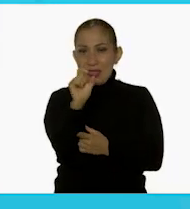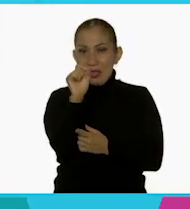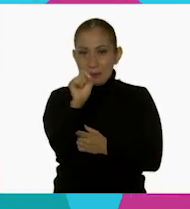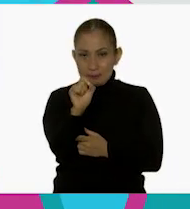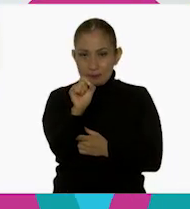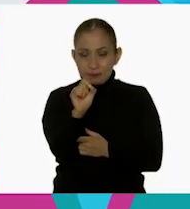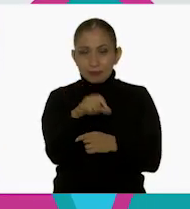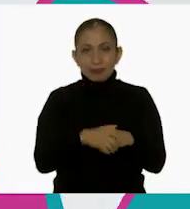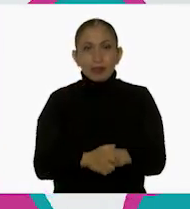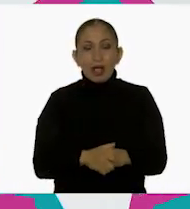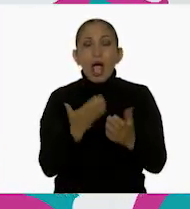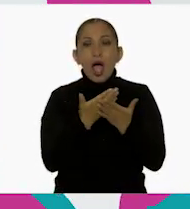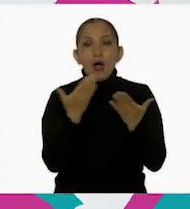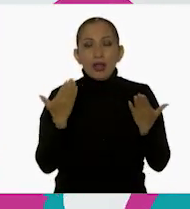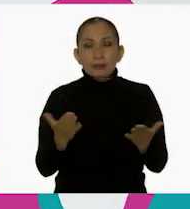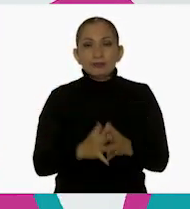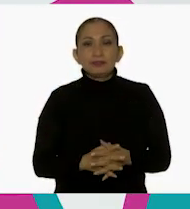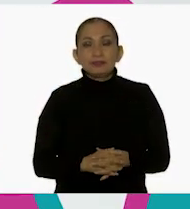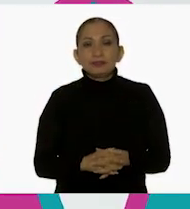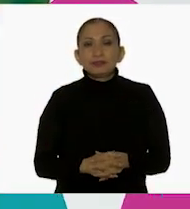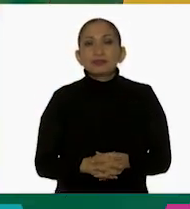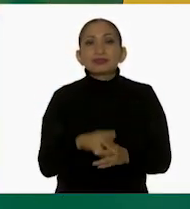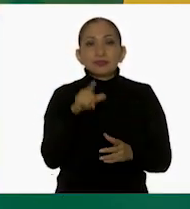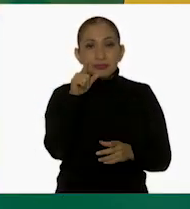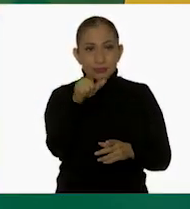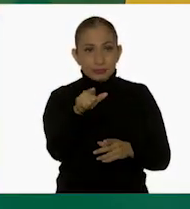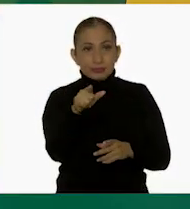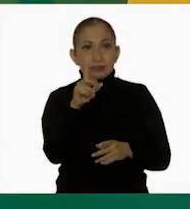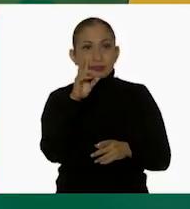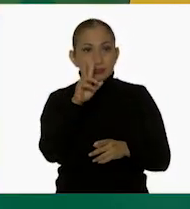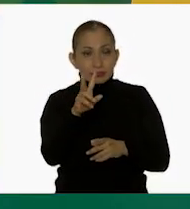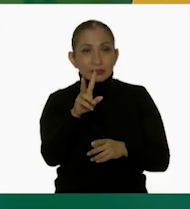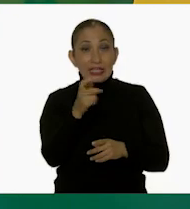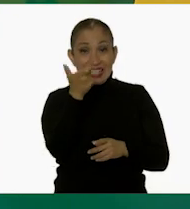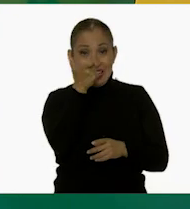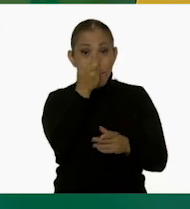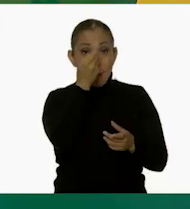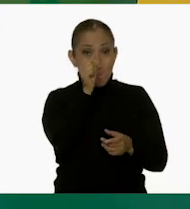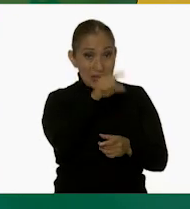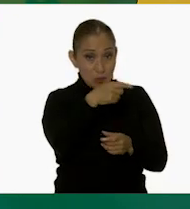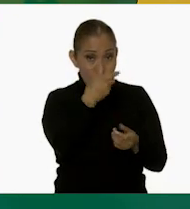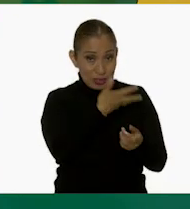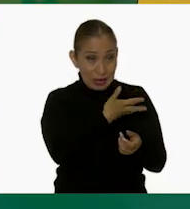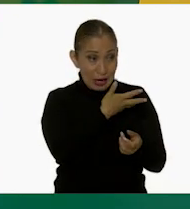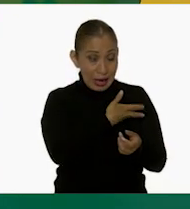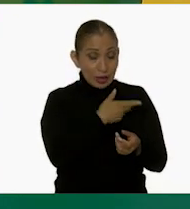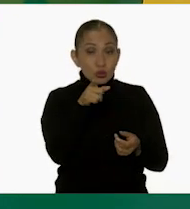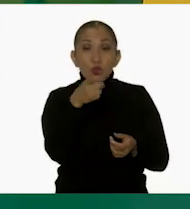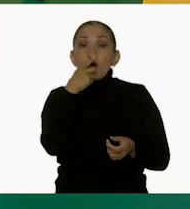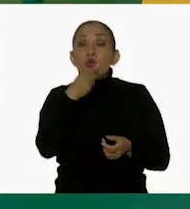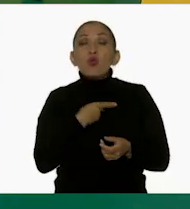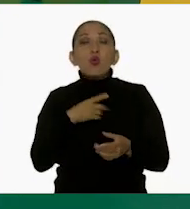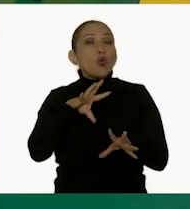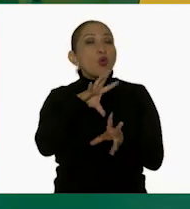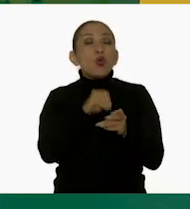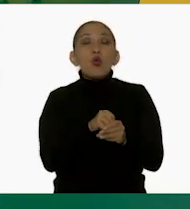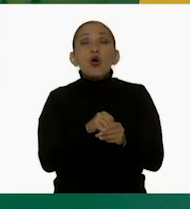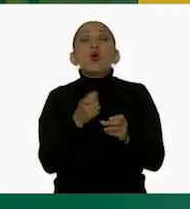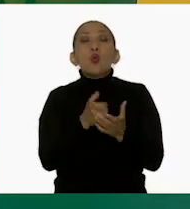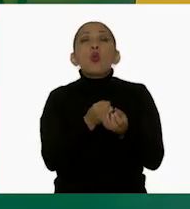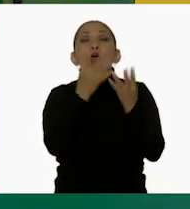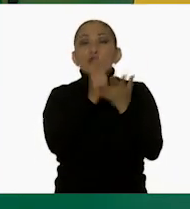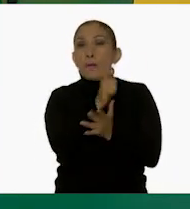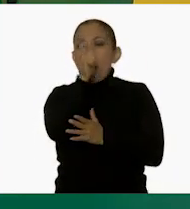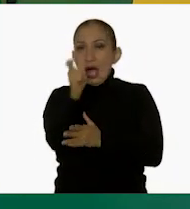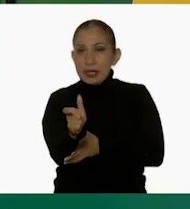bien, 120. Ahora, te vas a apoyar con el dinero que yo te di para que me digas en total cuánto se tiene que